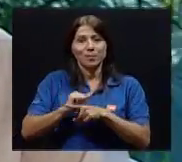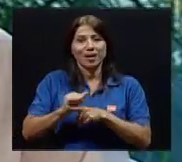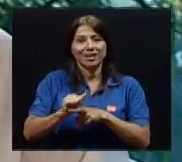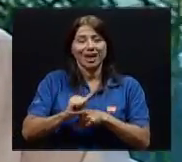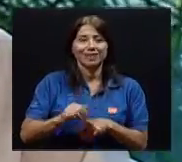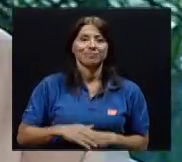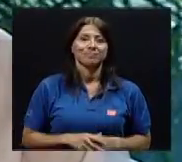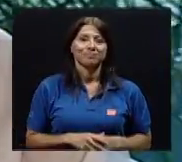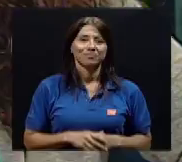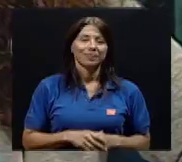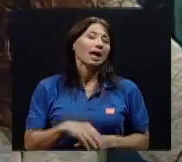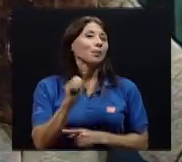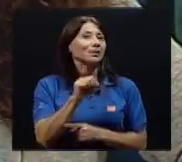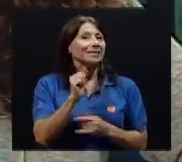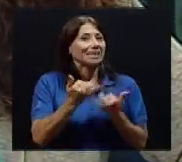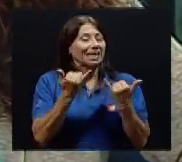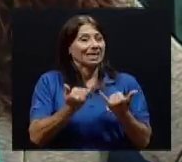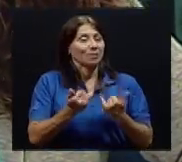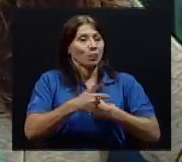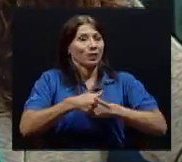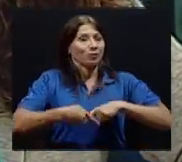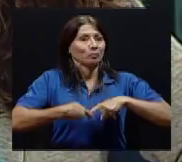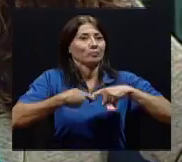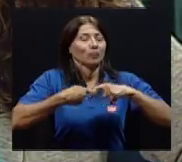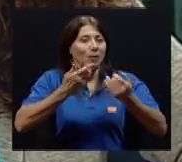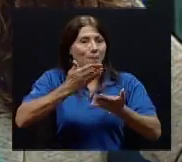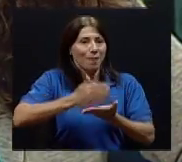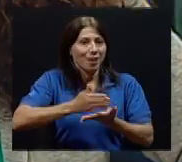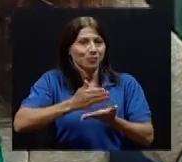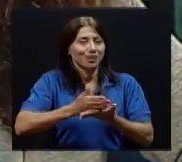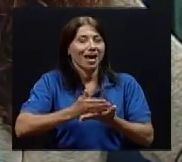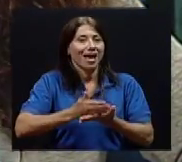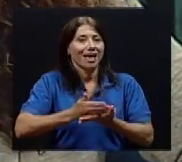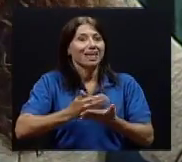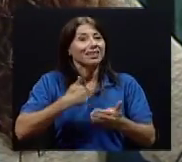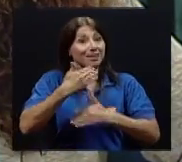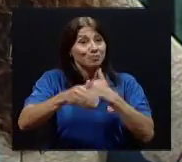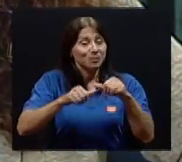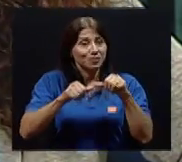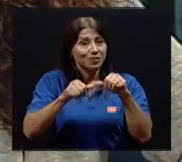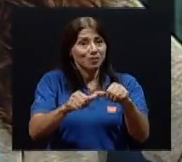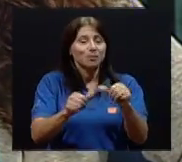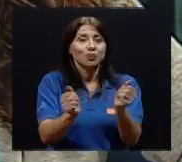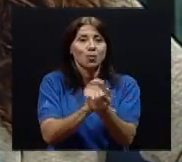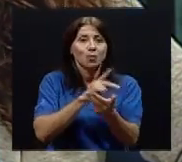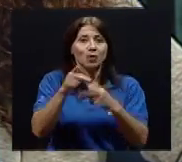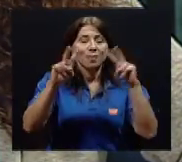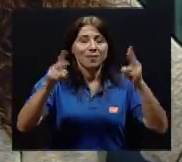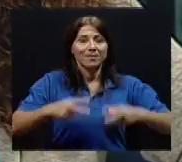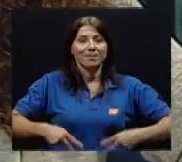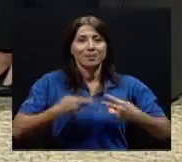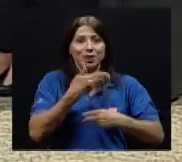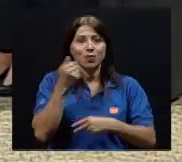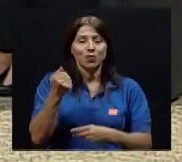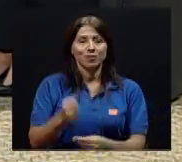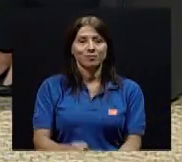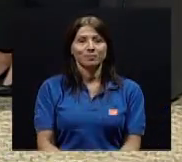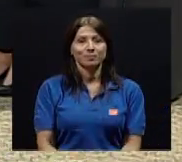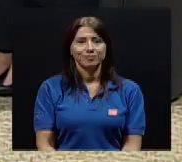Tenemos que hacer una pausa en este momento. Vamos a regresar pronto con nuestro programa Vivir Mejor.